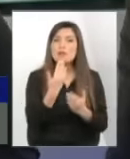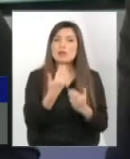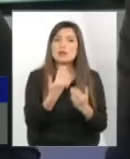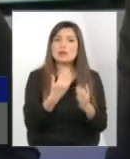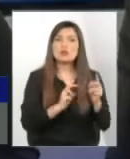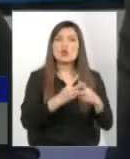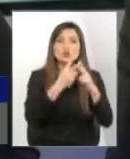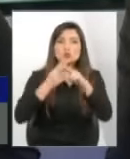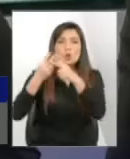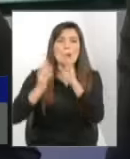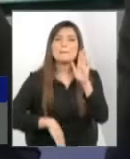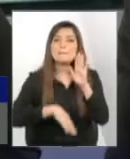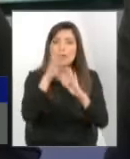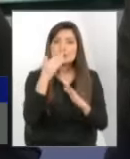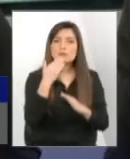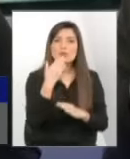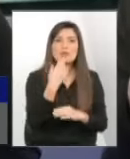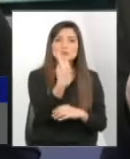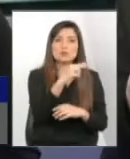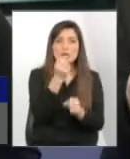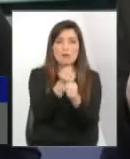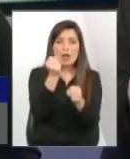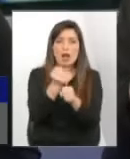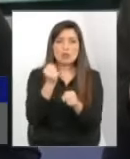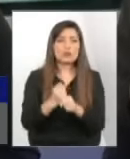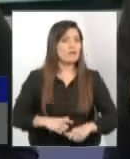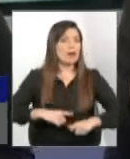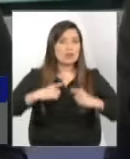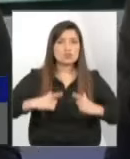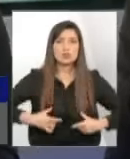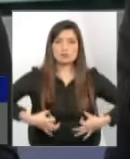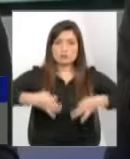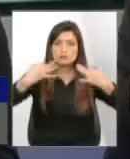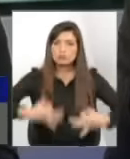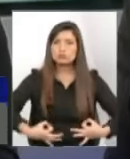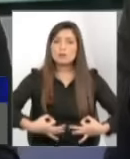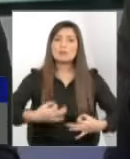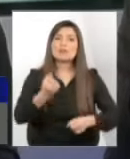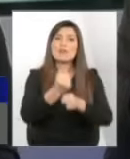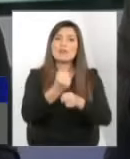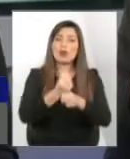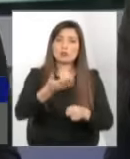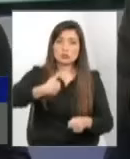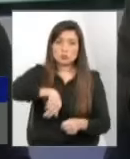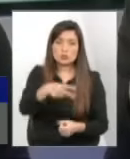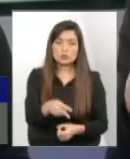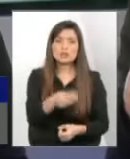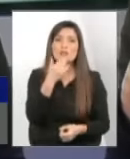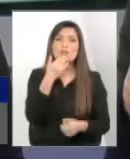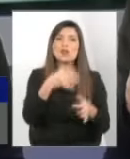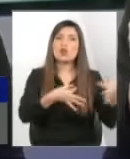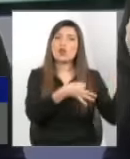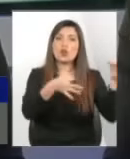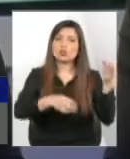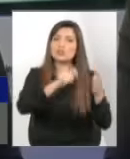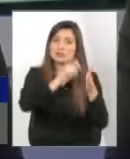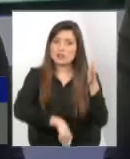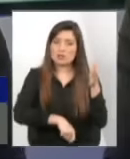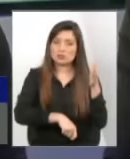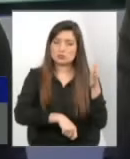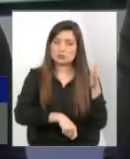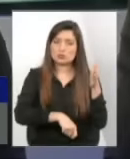necesitamos que nuestros trabajadores tengan vacaciones como corresponde nuestros trabajadores además tengan contratos cierto